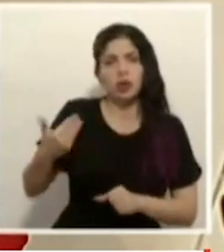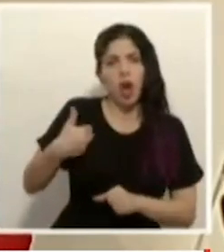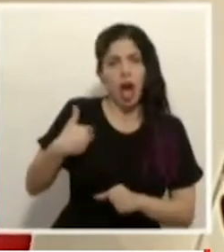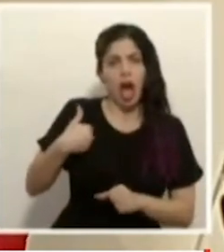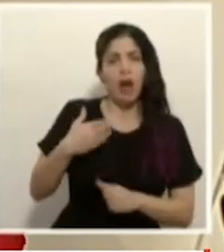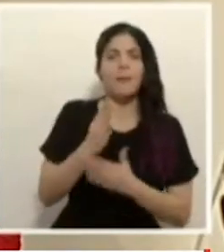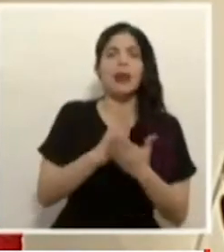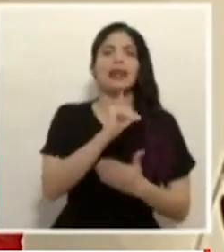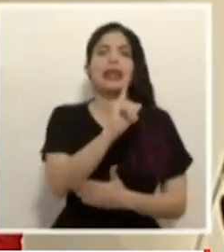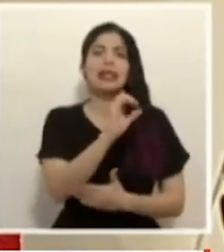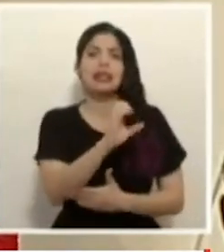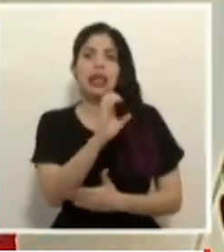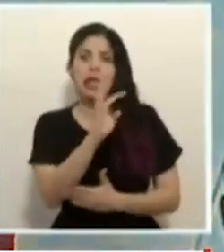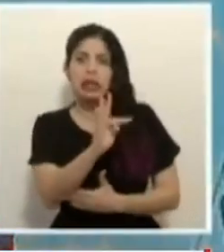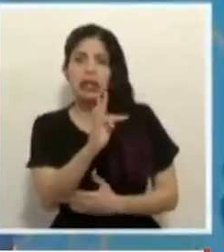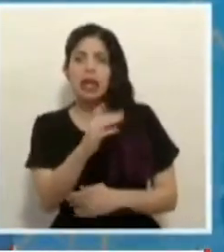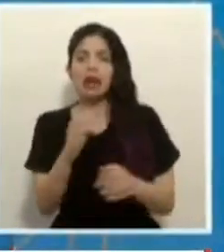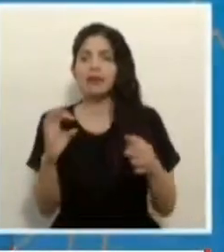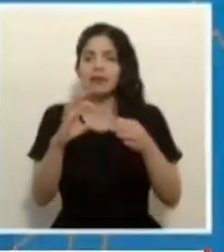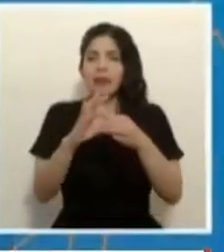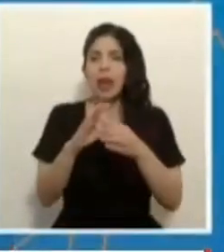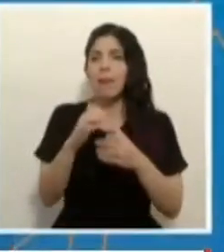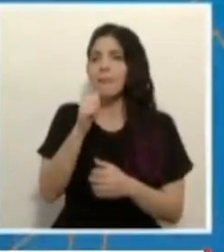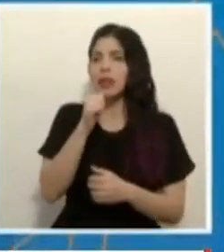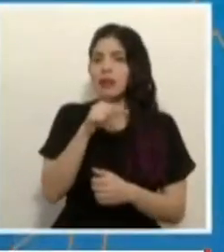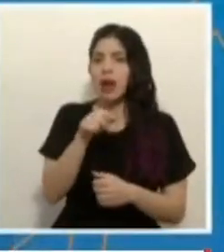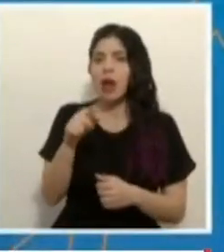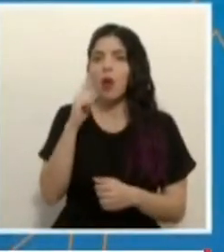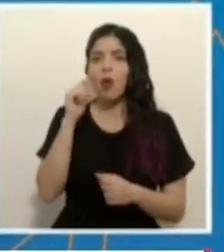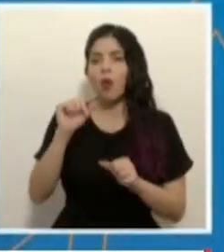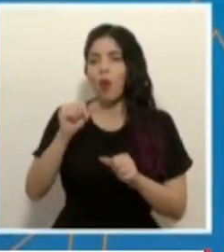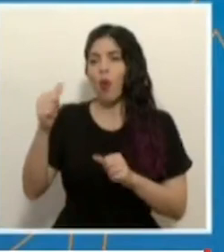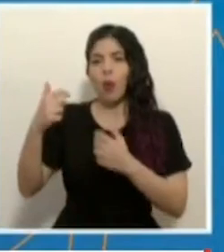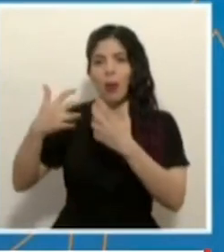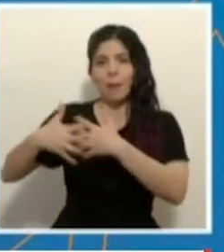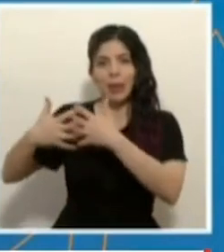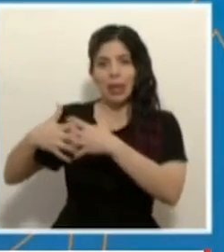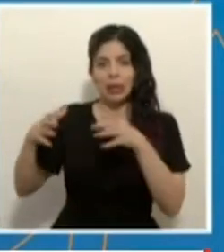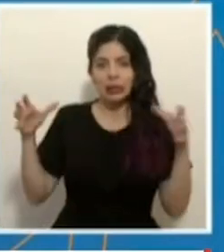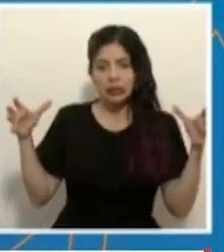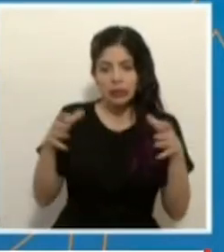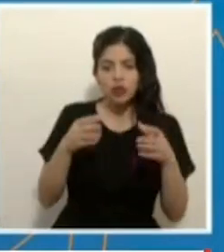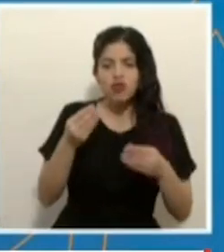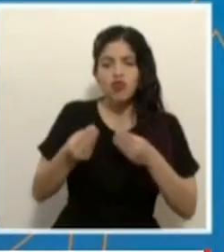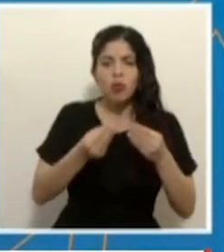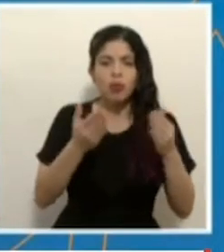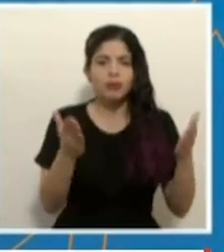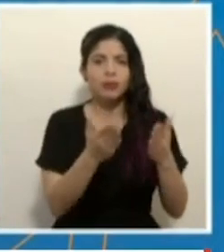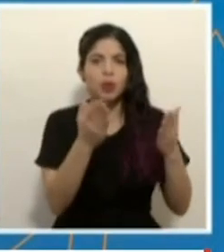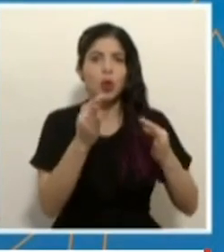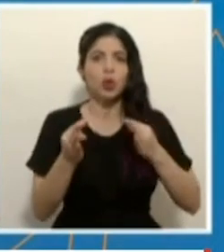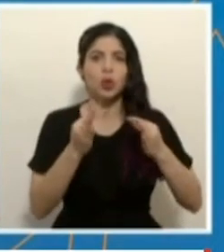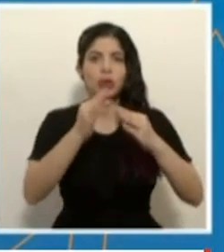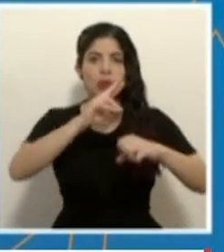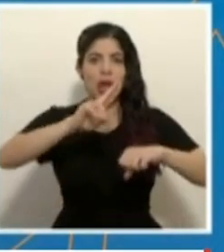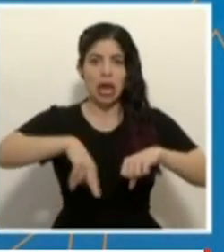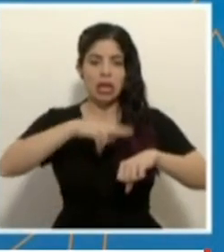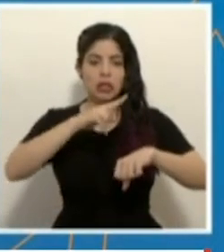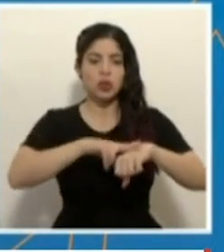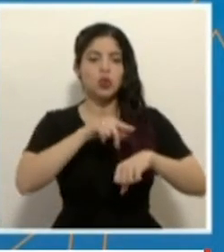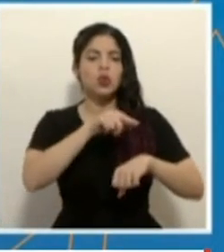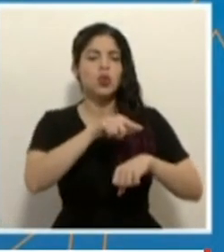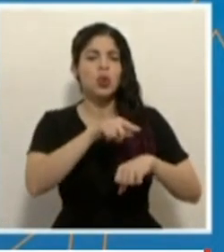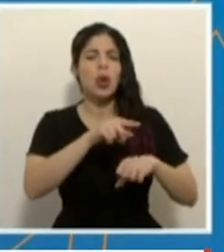ICT en conjunto con el sector privado para estimular con otros operadores el turismo nacional y ello, bajo una